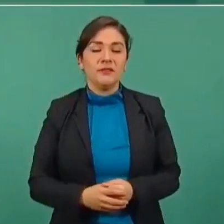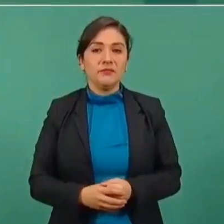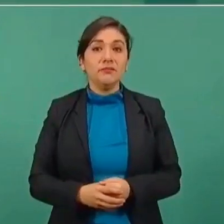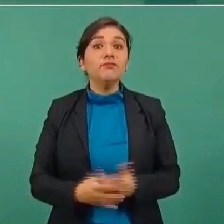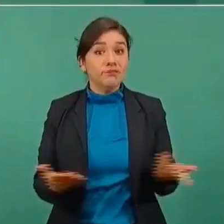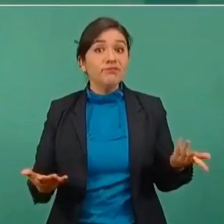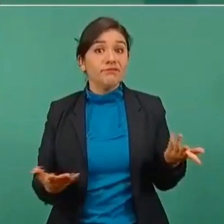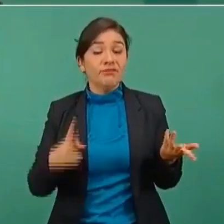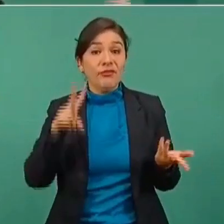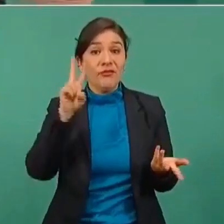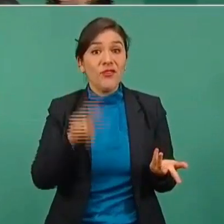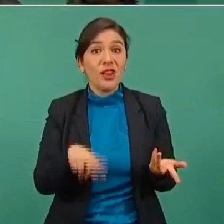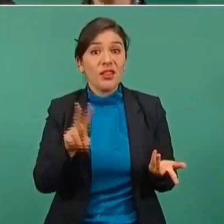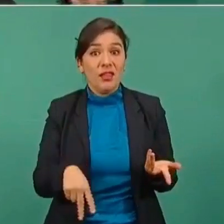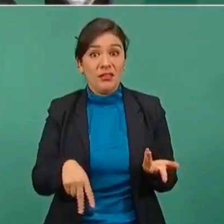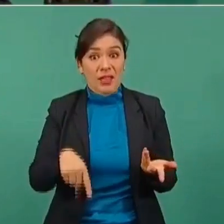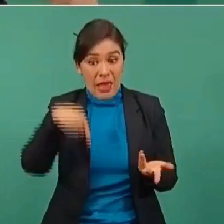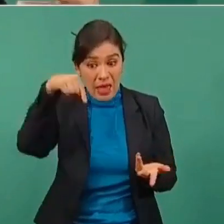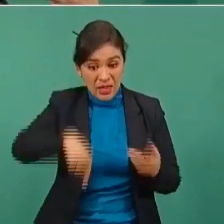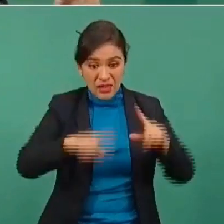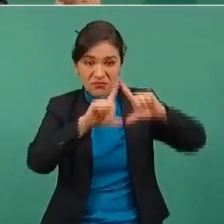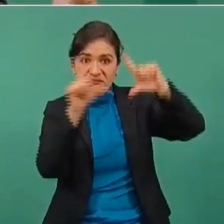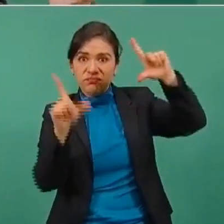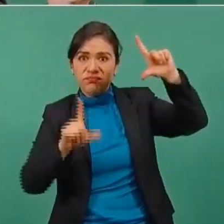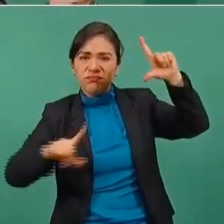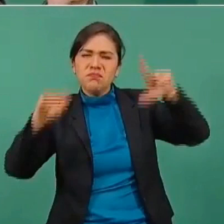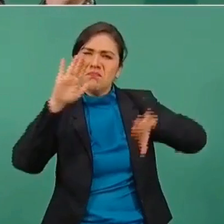porque esta es una gran nación,